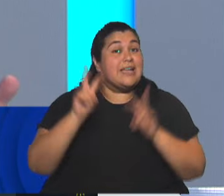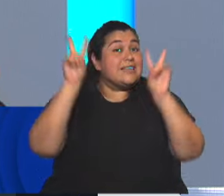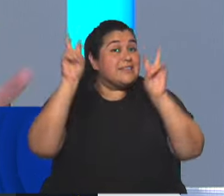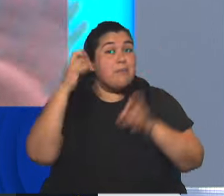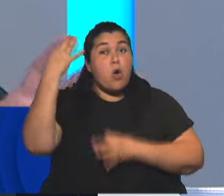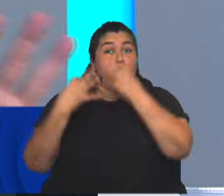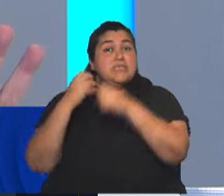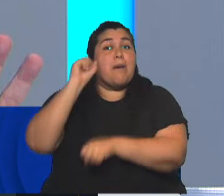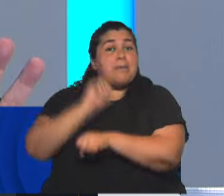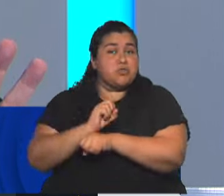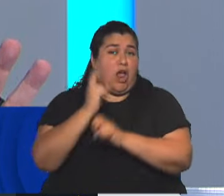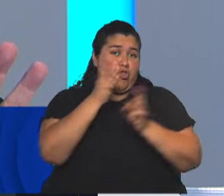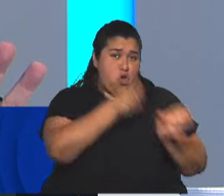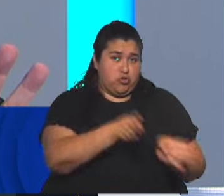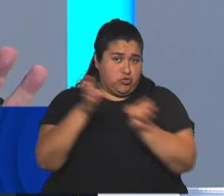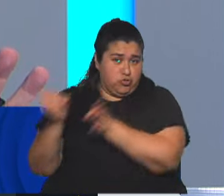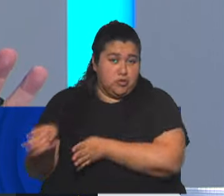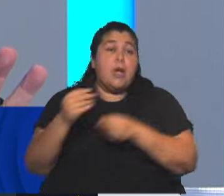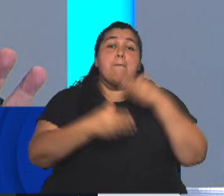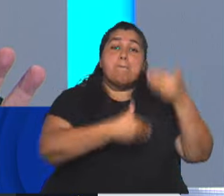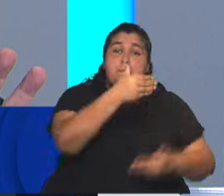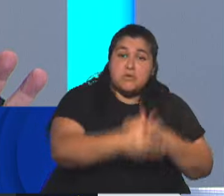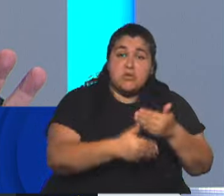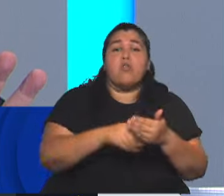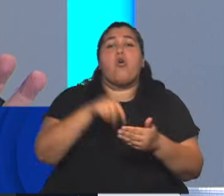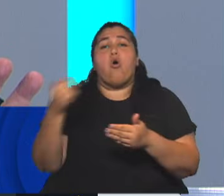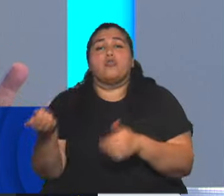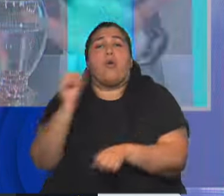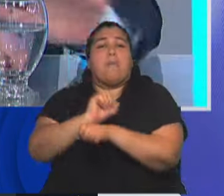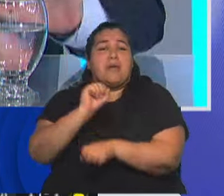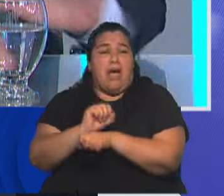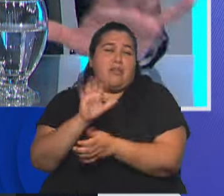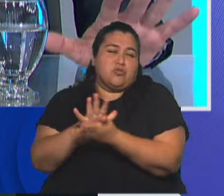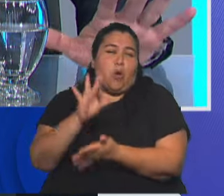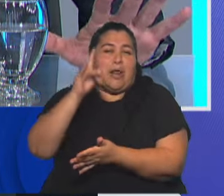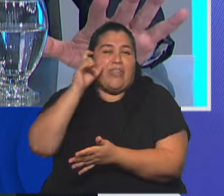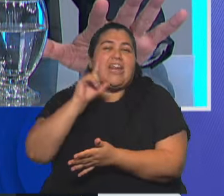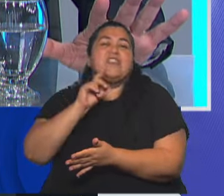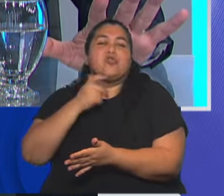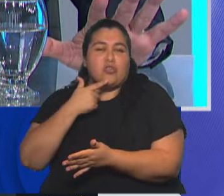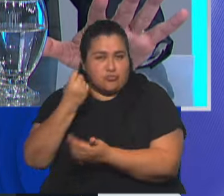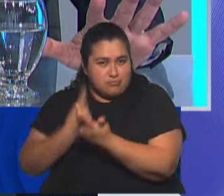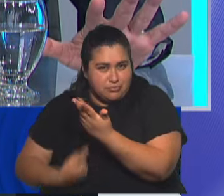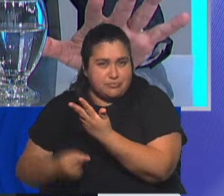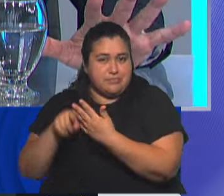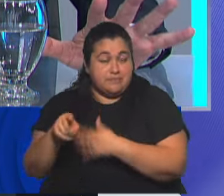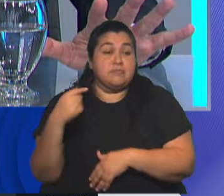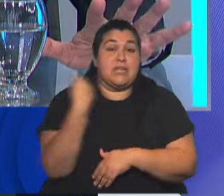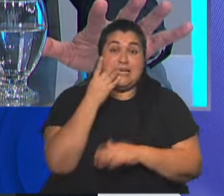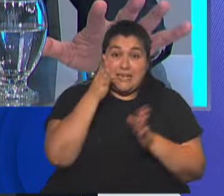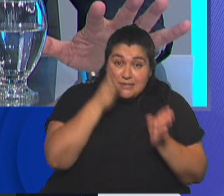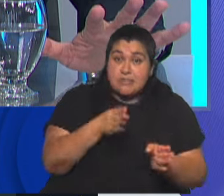penal hay dos órdenes, el procesal y el penal o de fondo hay dos delitos. Este año nos vamos a dedicar,